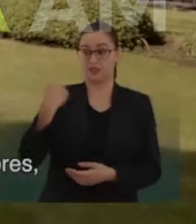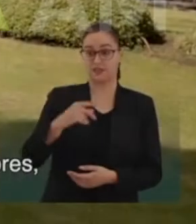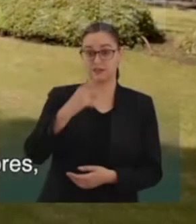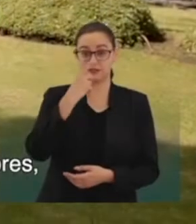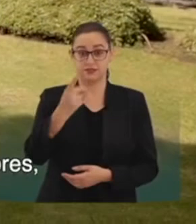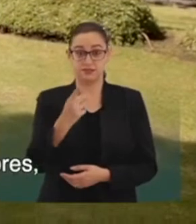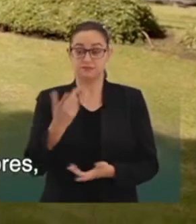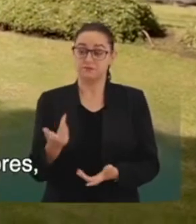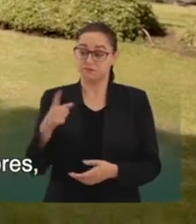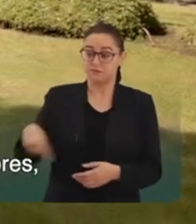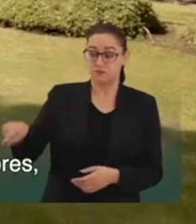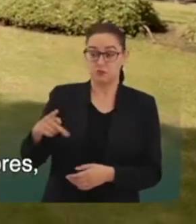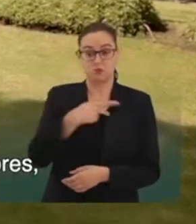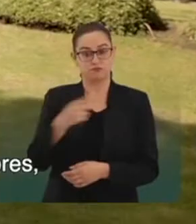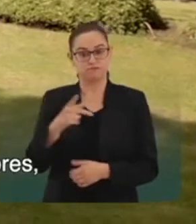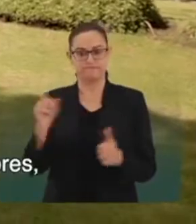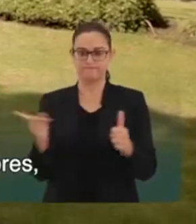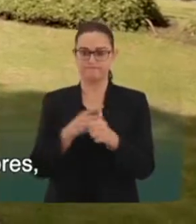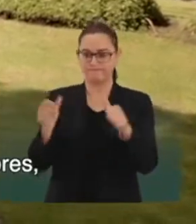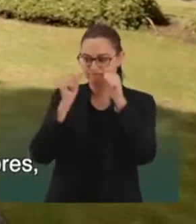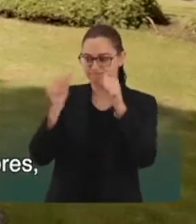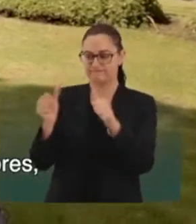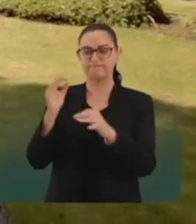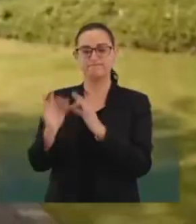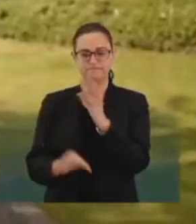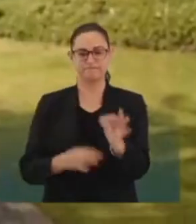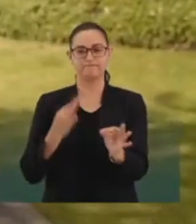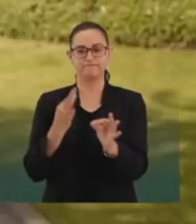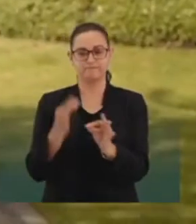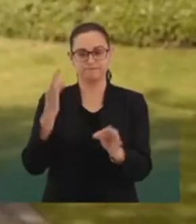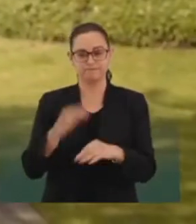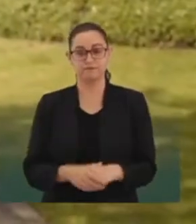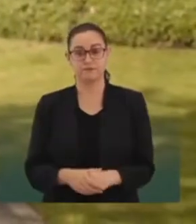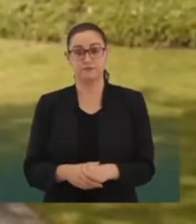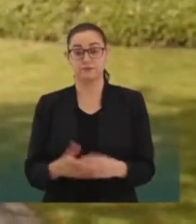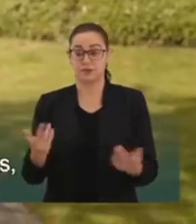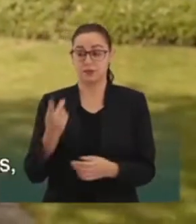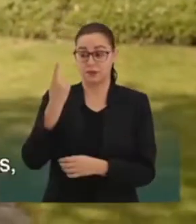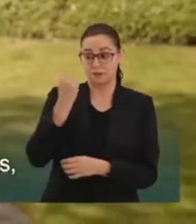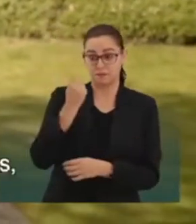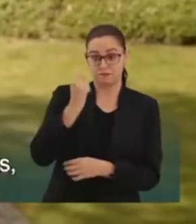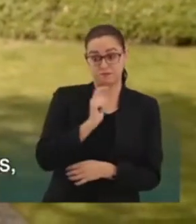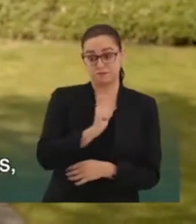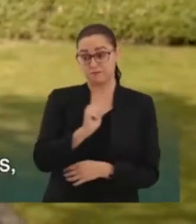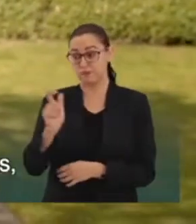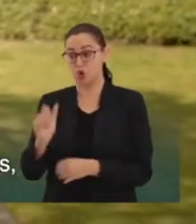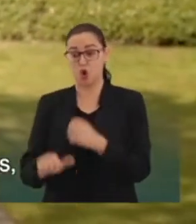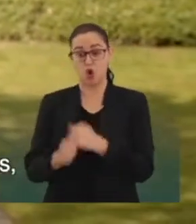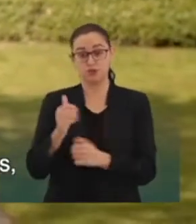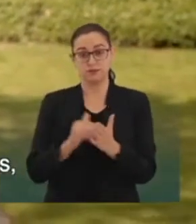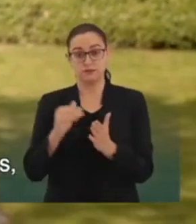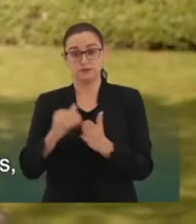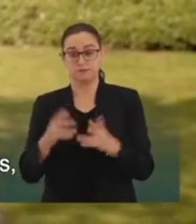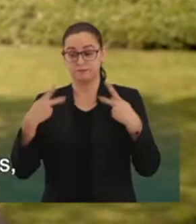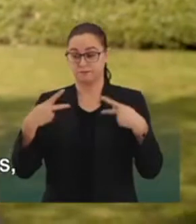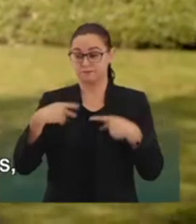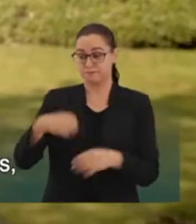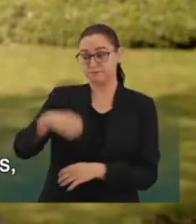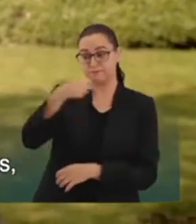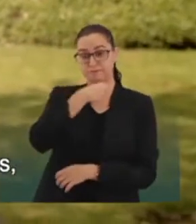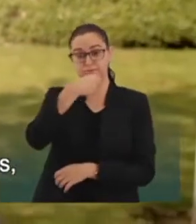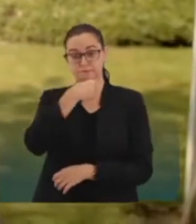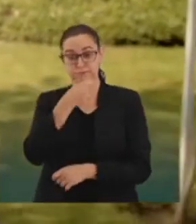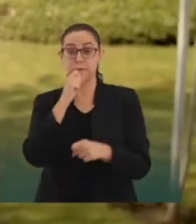Dijimos que por el bien de todos, primero los pobres, y cumplimos. La pensión a 11 millones de adultos